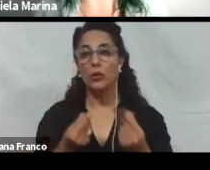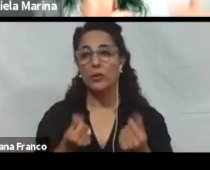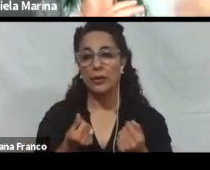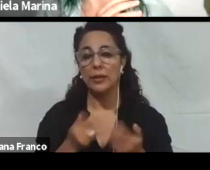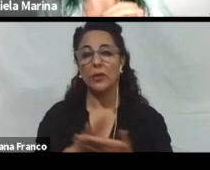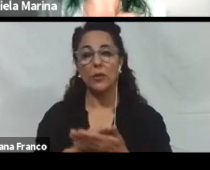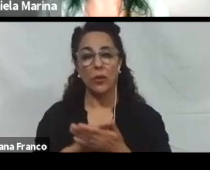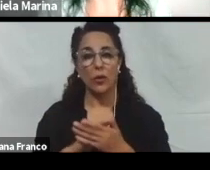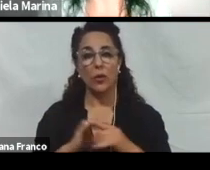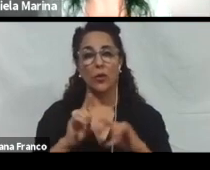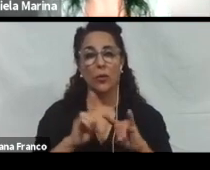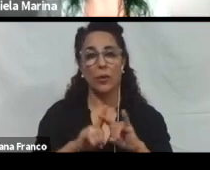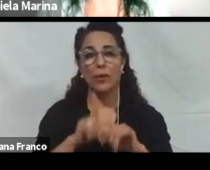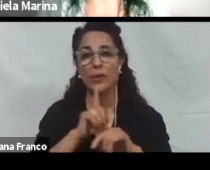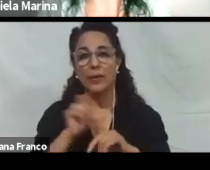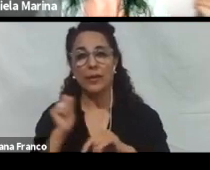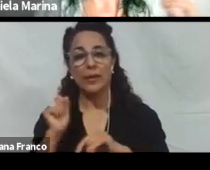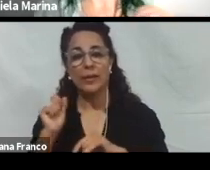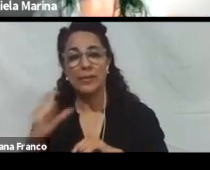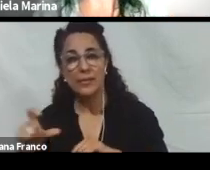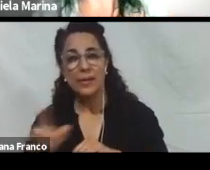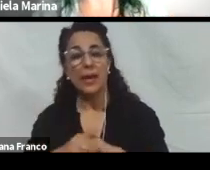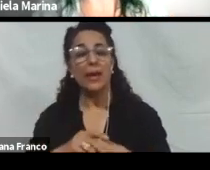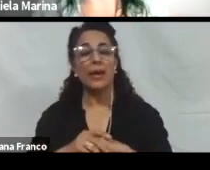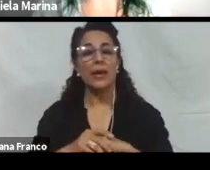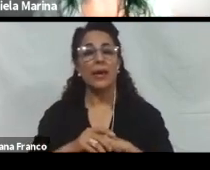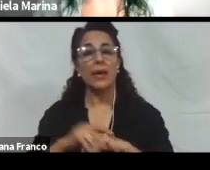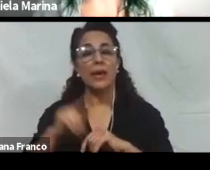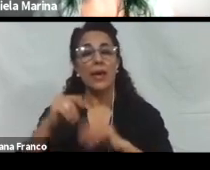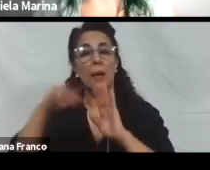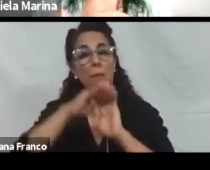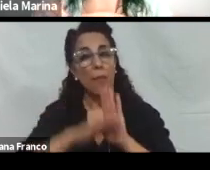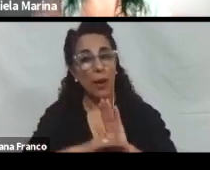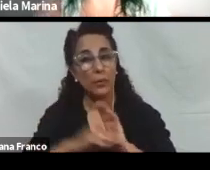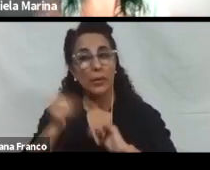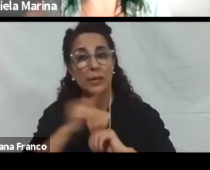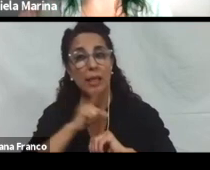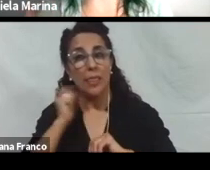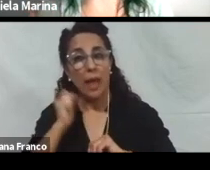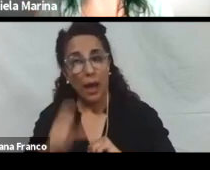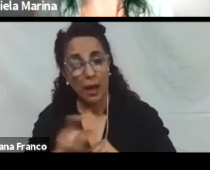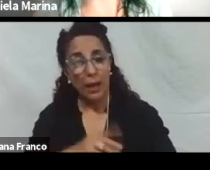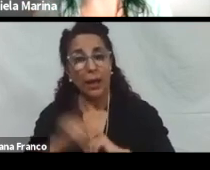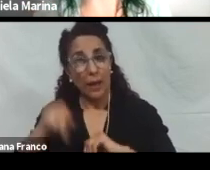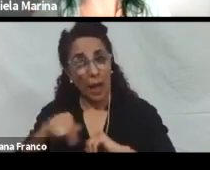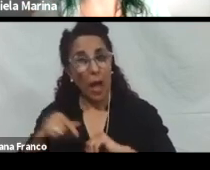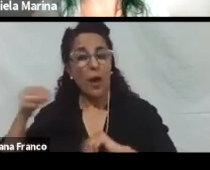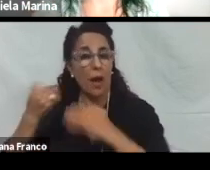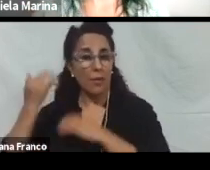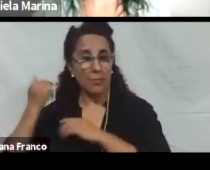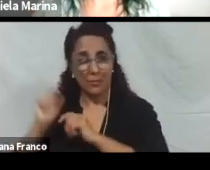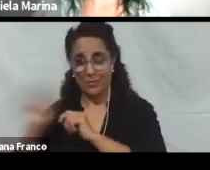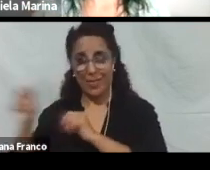W3C, que son las de la WICAP, que hablábamos en clase pasada, y las pautas ATAC, que ahora Miguel se las va a comentar en un momento.